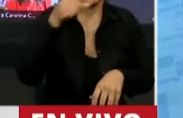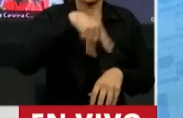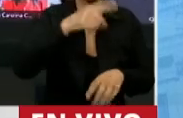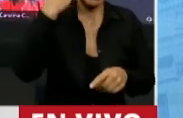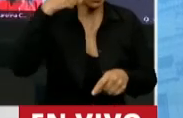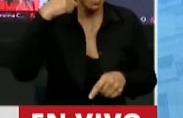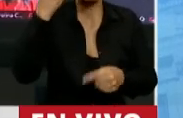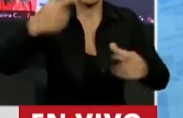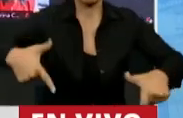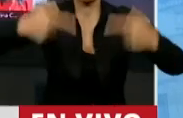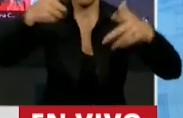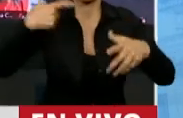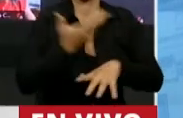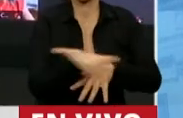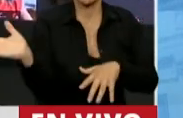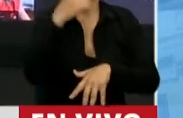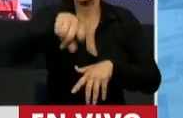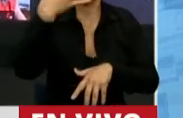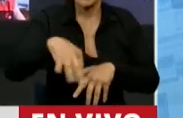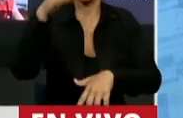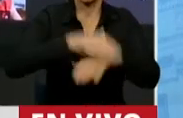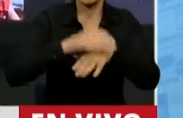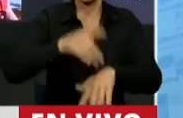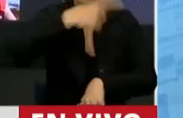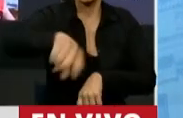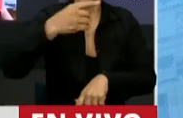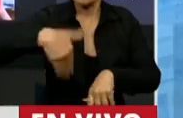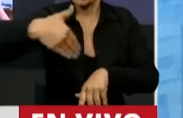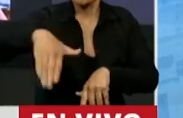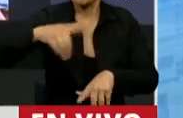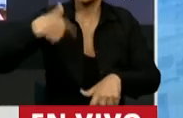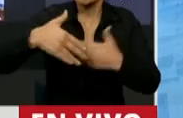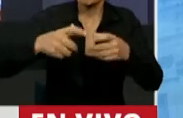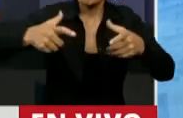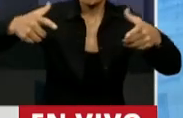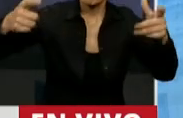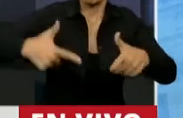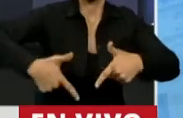grieta. Háganse cargo de esta responsabilidad a que nos están llevando como país.